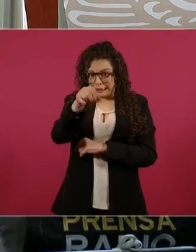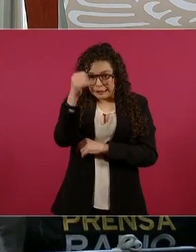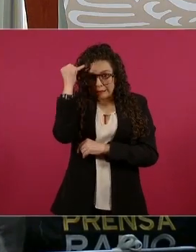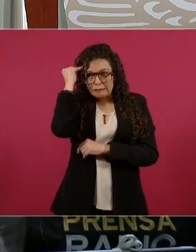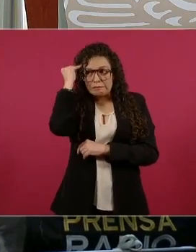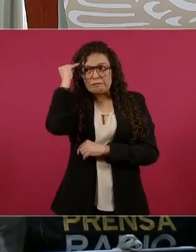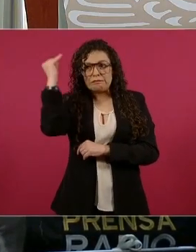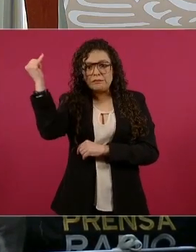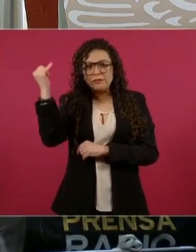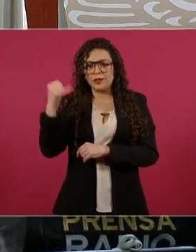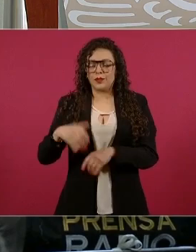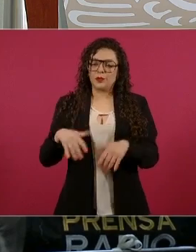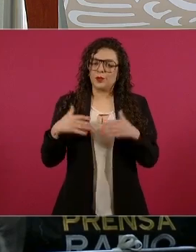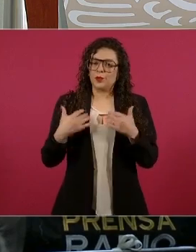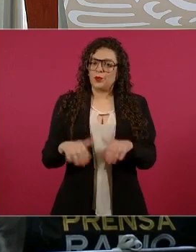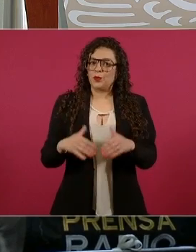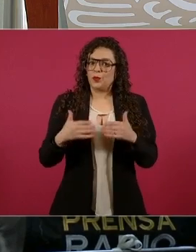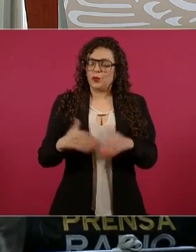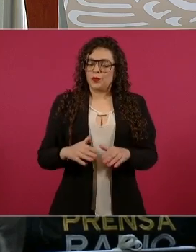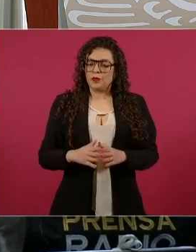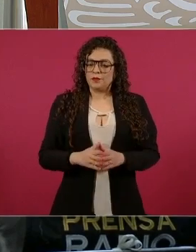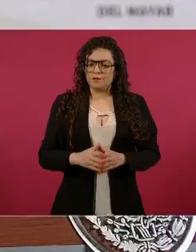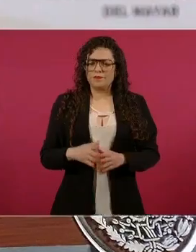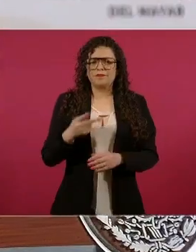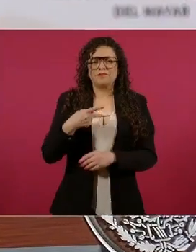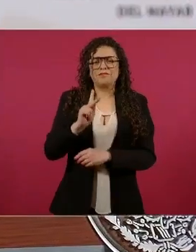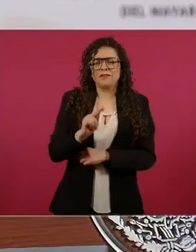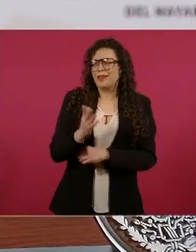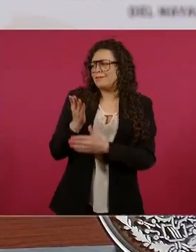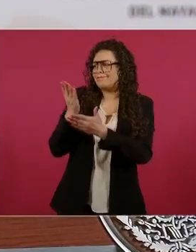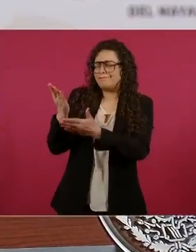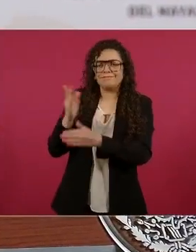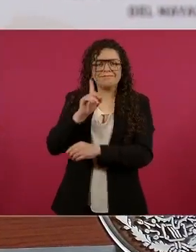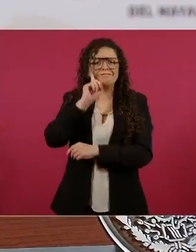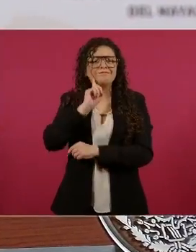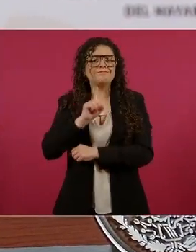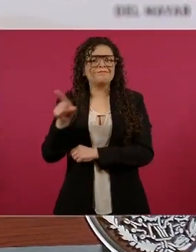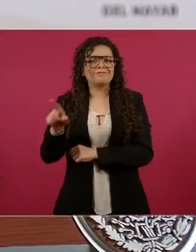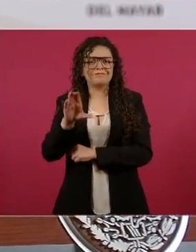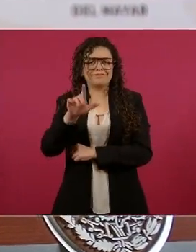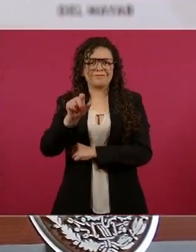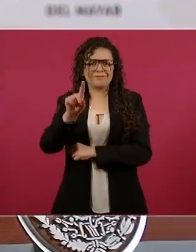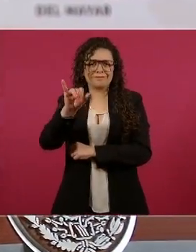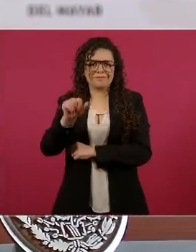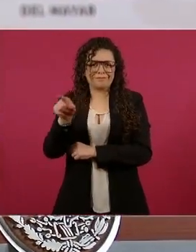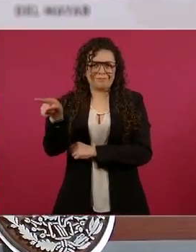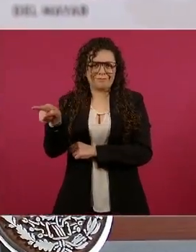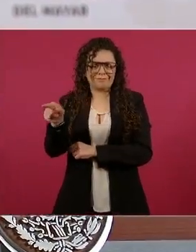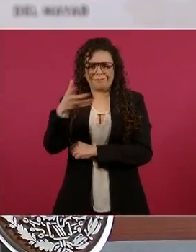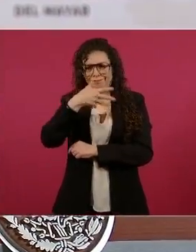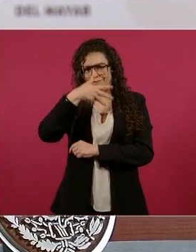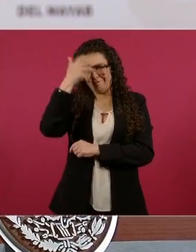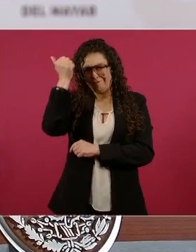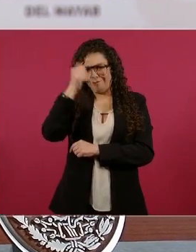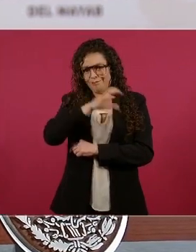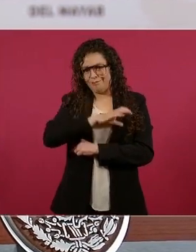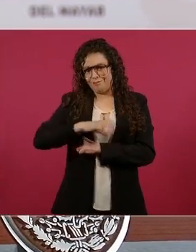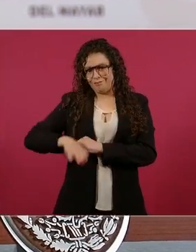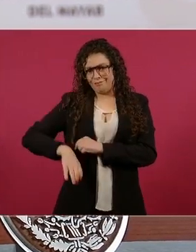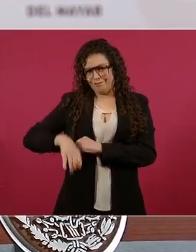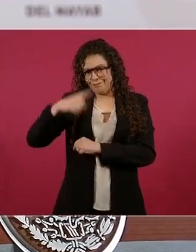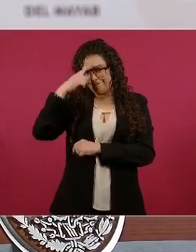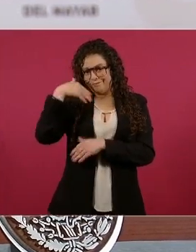Pero la presidenta electa tiene mucha experiencia